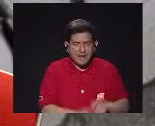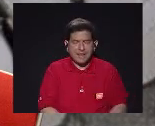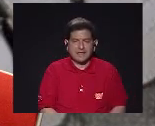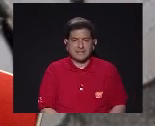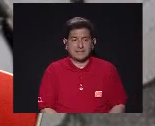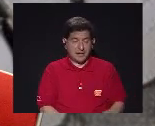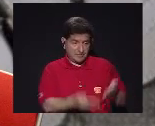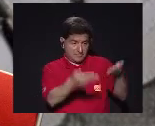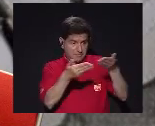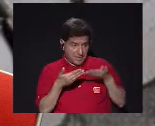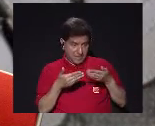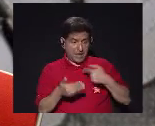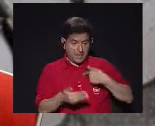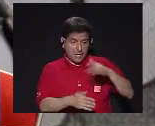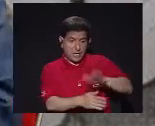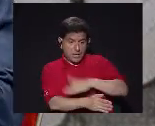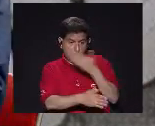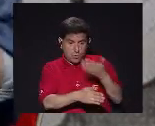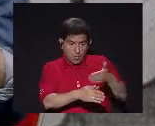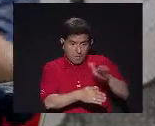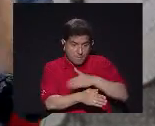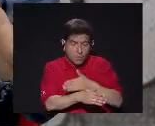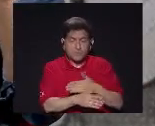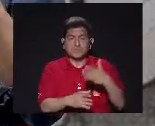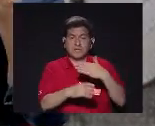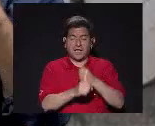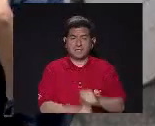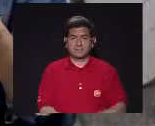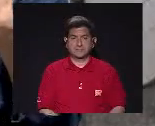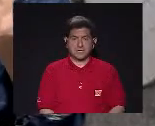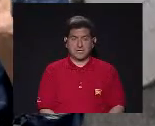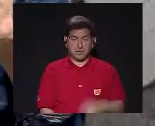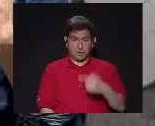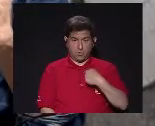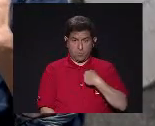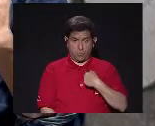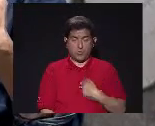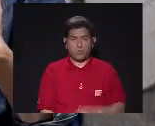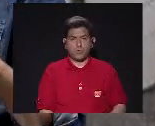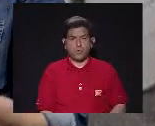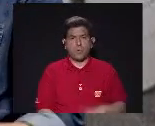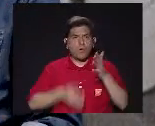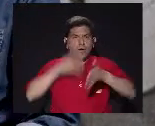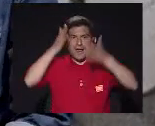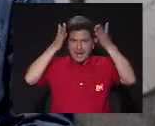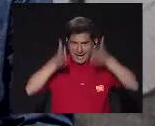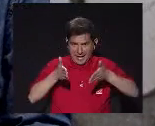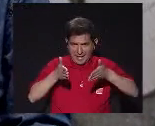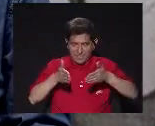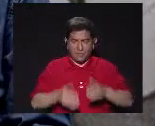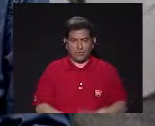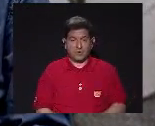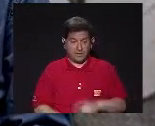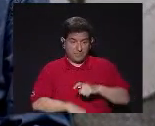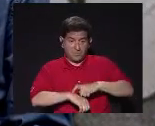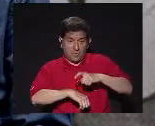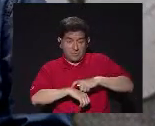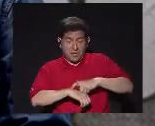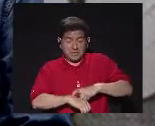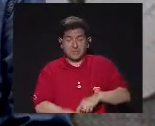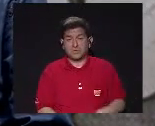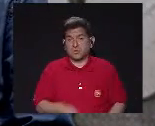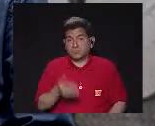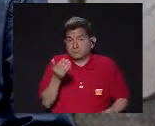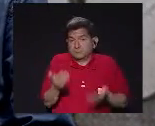A una letra Que llegó De primeras A uno Como compositor Como creador Que